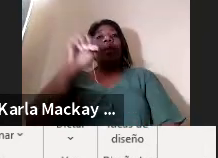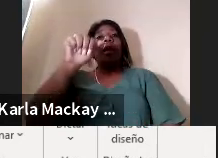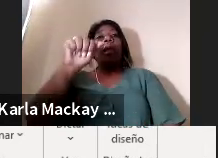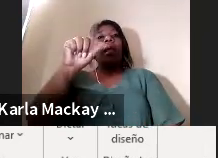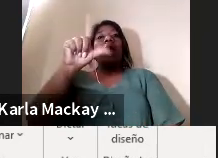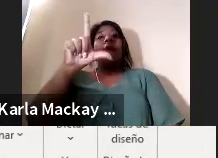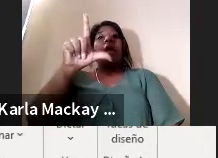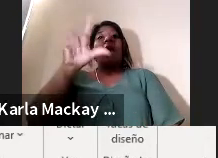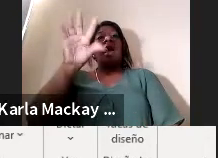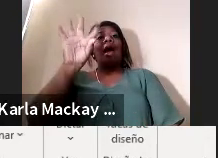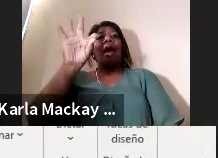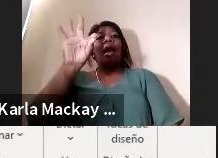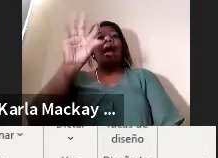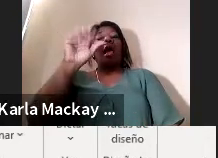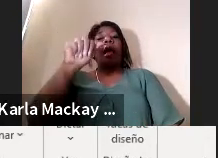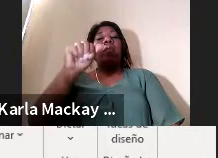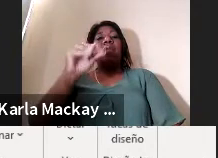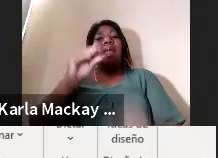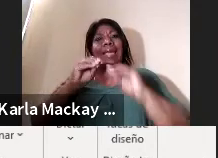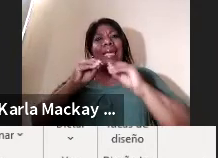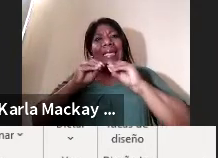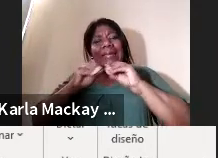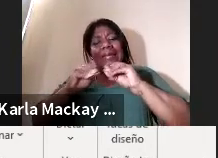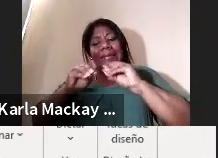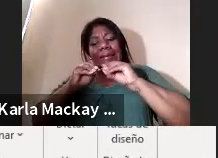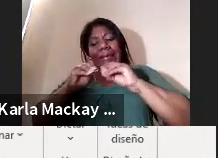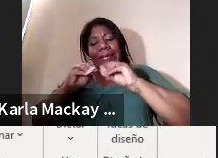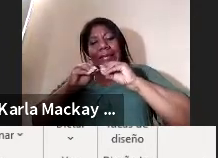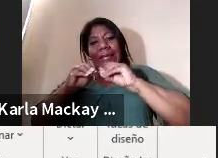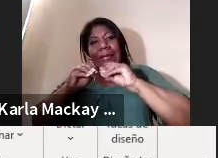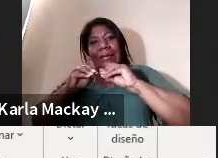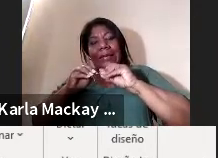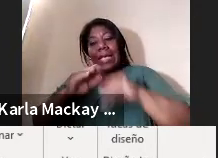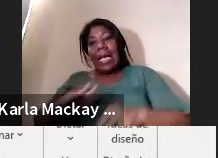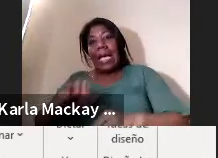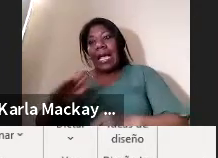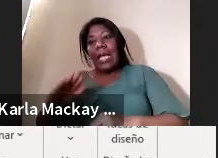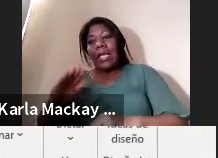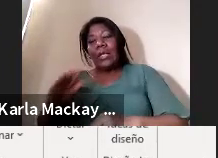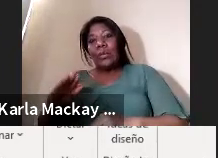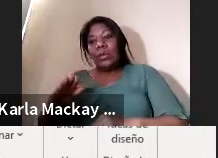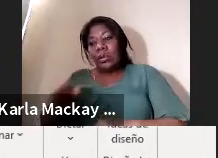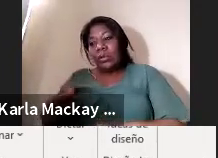nivel de educación preescolar vamos a tener a esta población